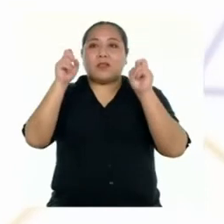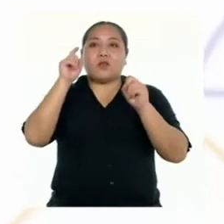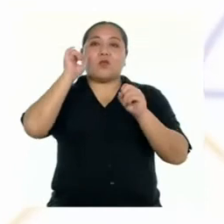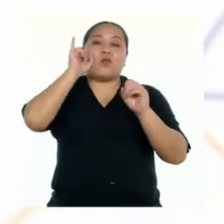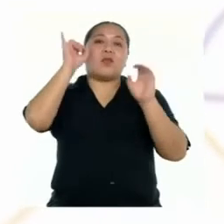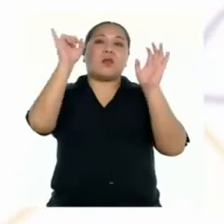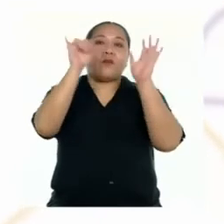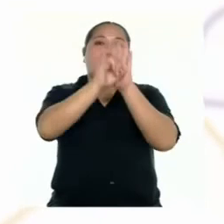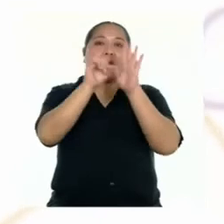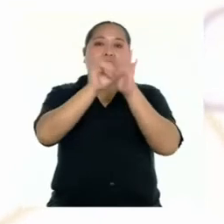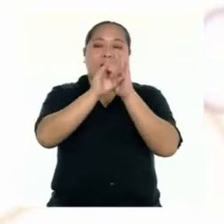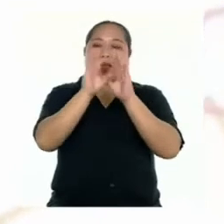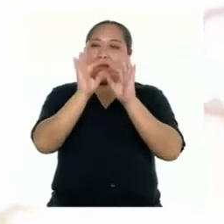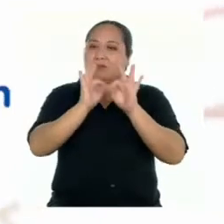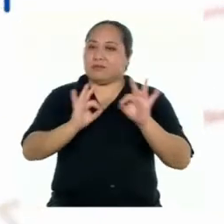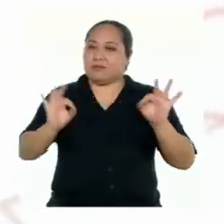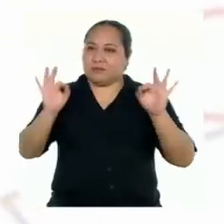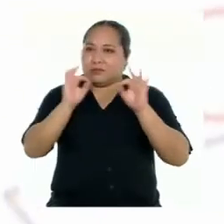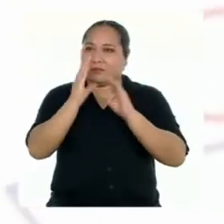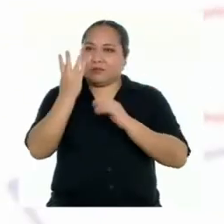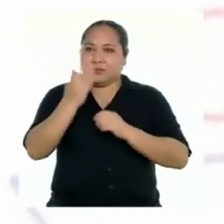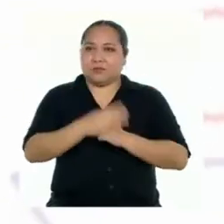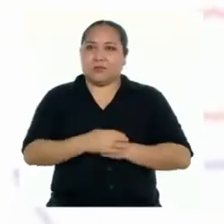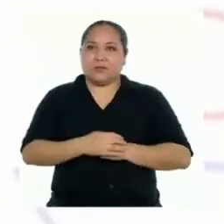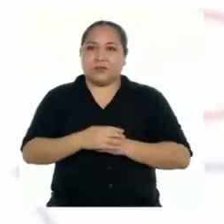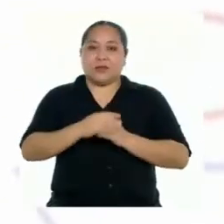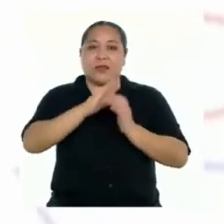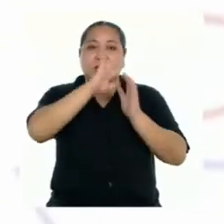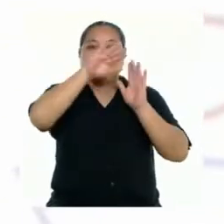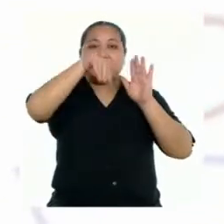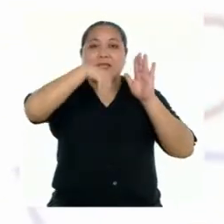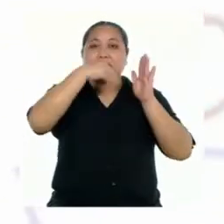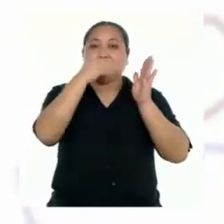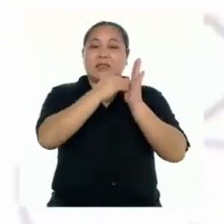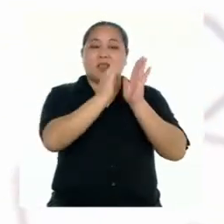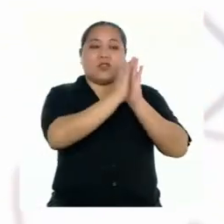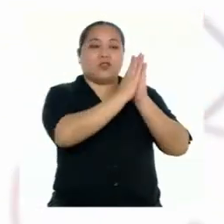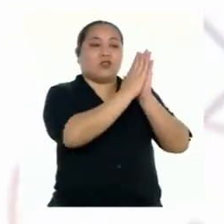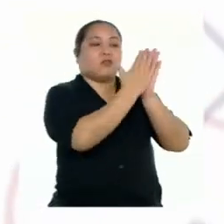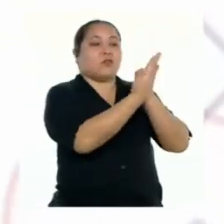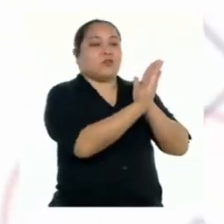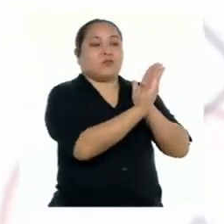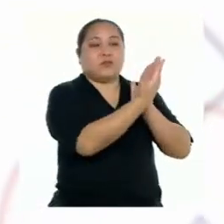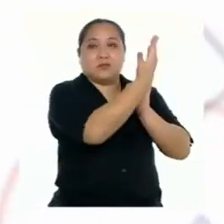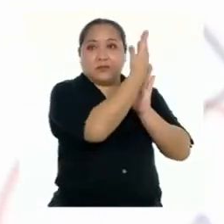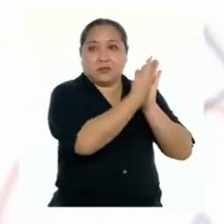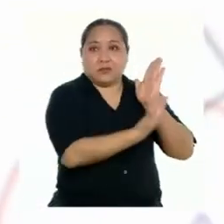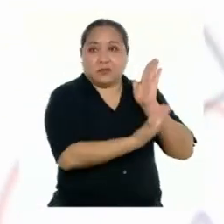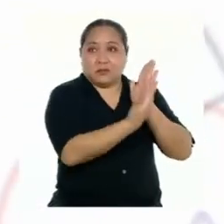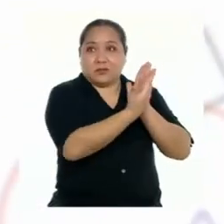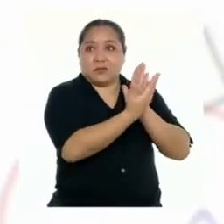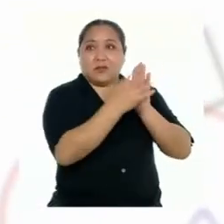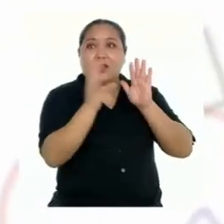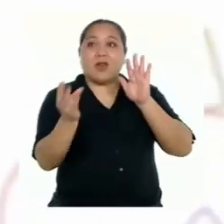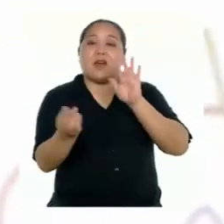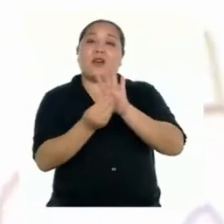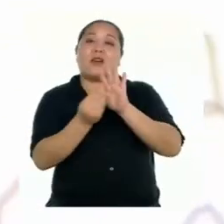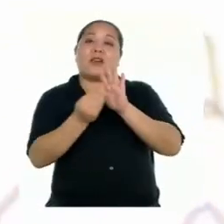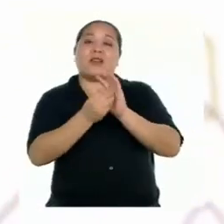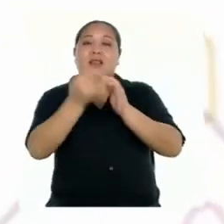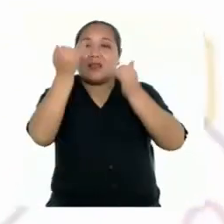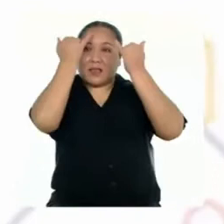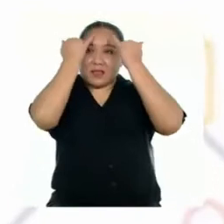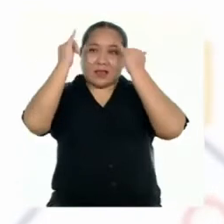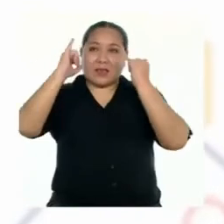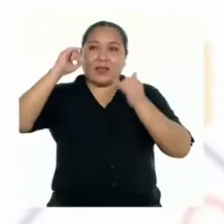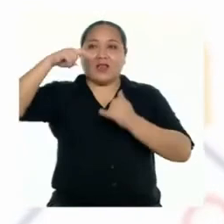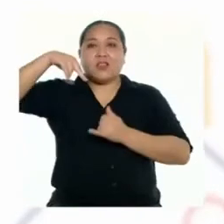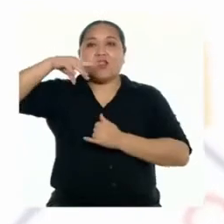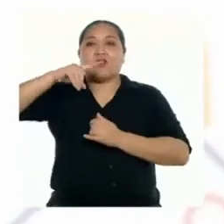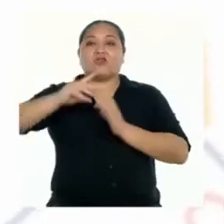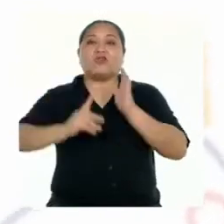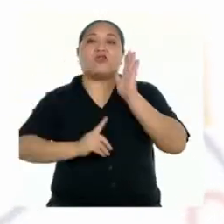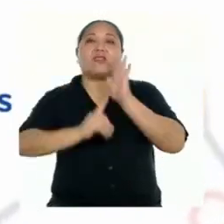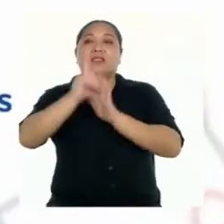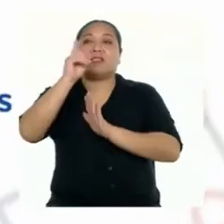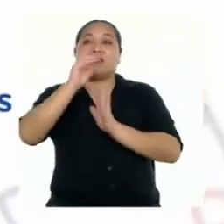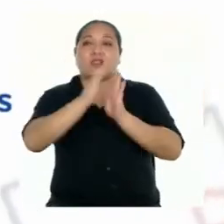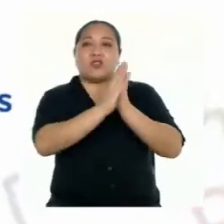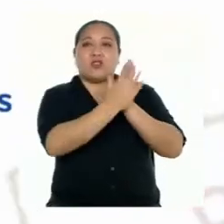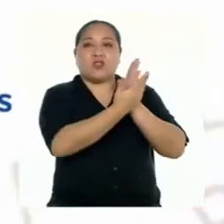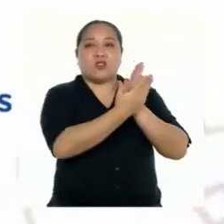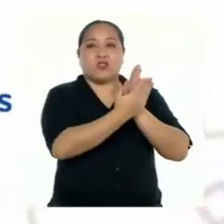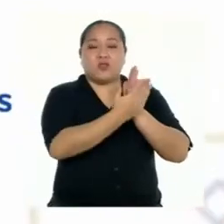una imagen principal. En la parte central deberíamos agregar las ideas de la introducción y el desarrollo.